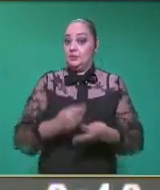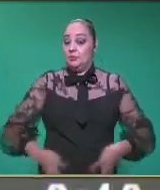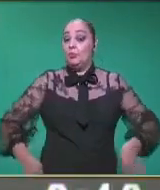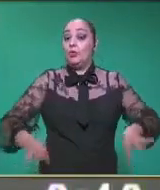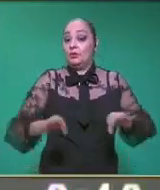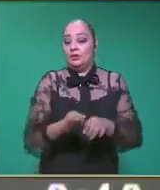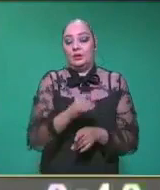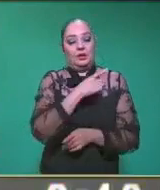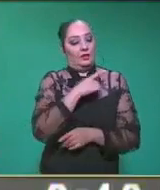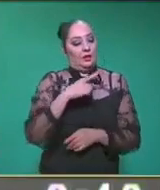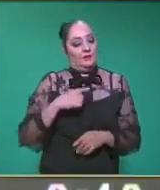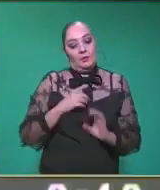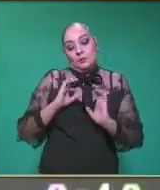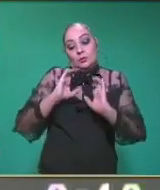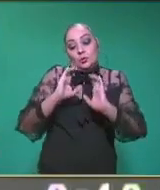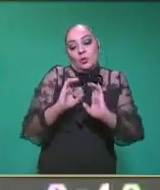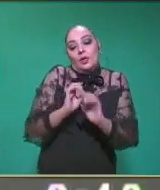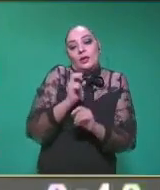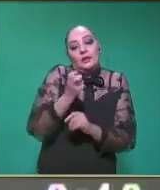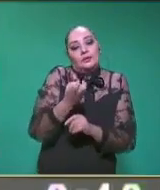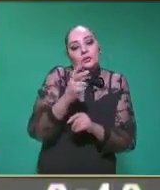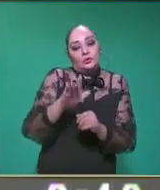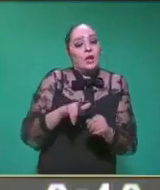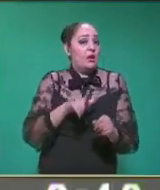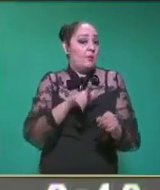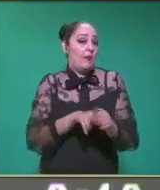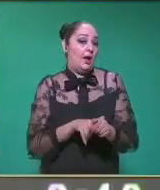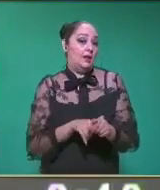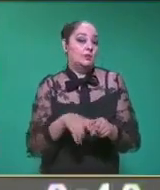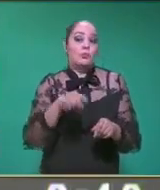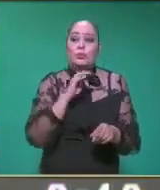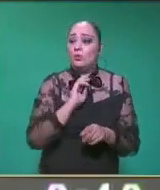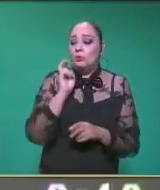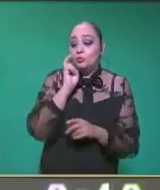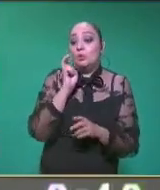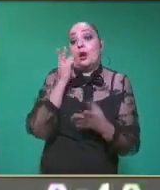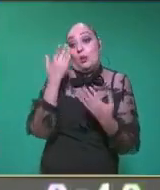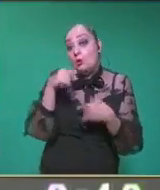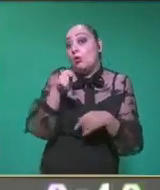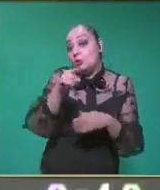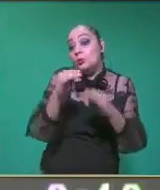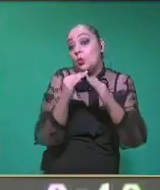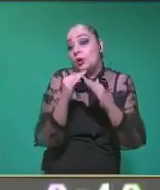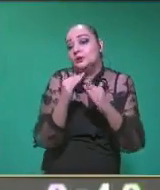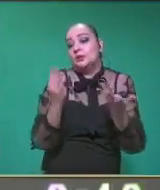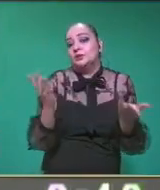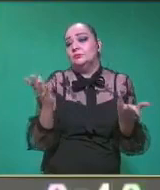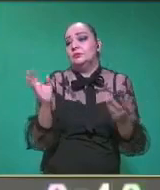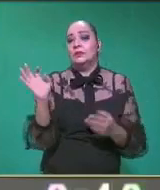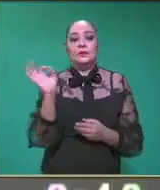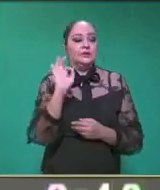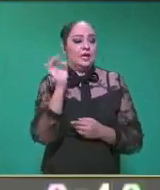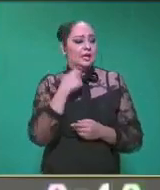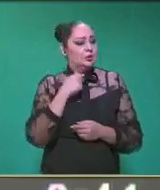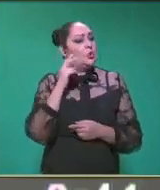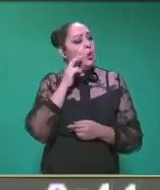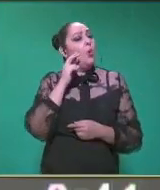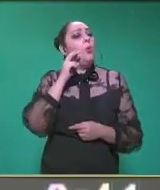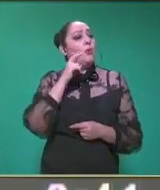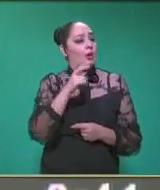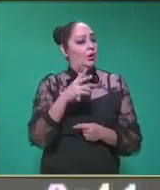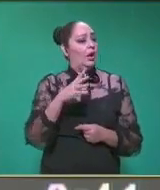que debemos de cuidar a esta especie, que no las podemos encontrar en la casa. ¿Qué hacemos, Katia, si nos encontramos